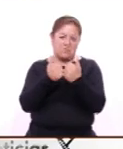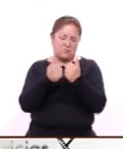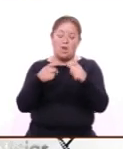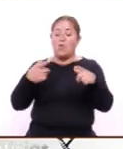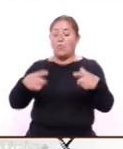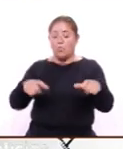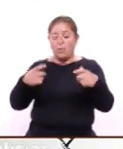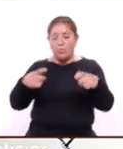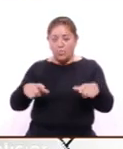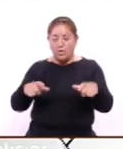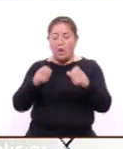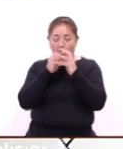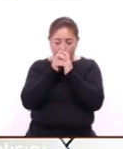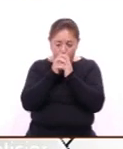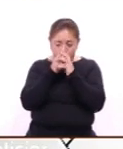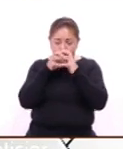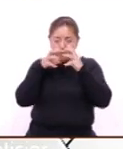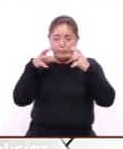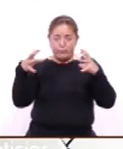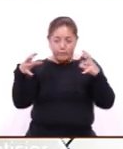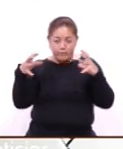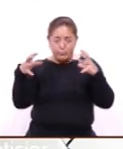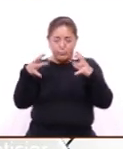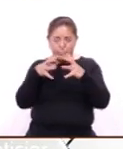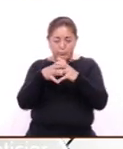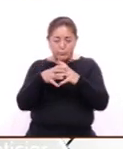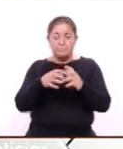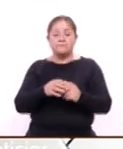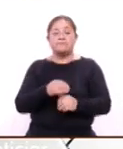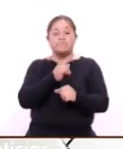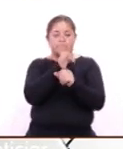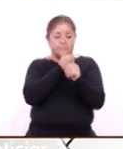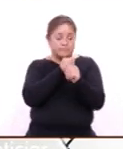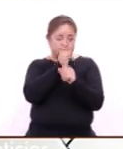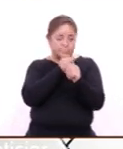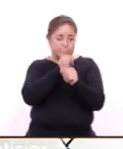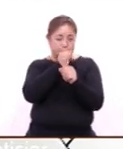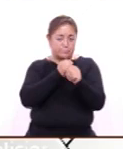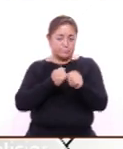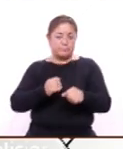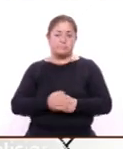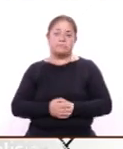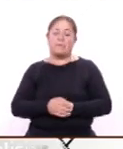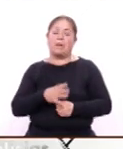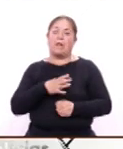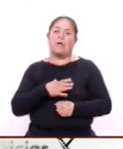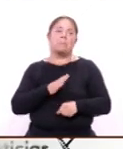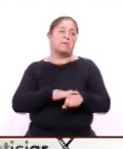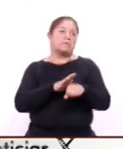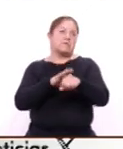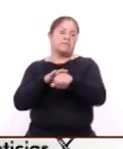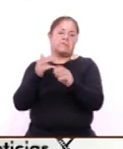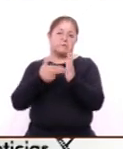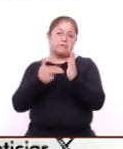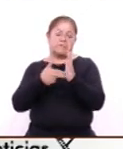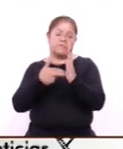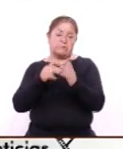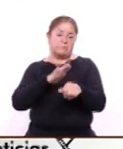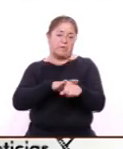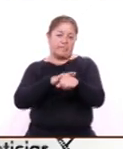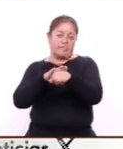pastelería, de globoflexia, de carpintería, y bueno, estamos abriendo muchos, muchos talleres más también,